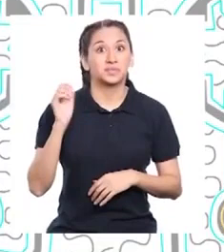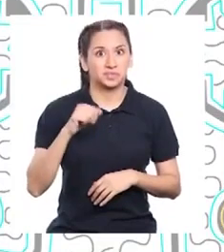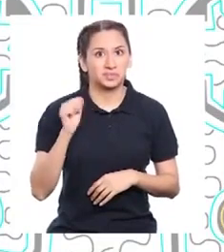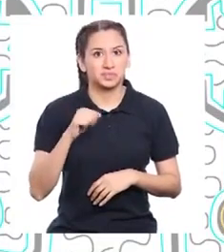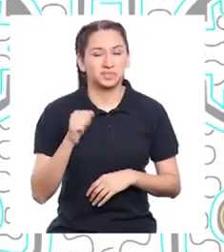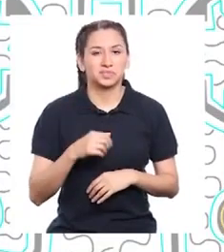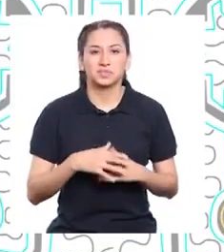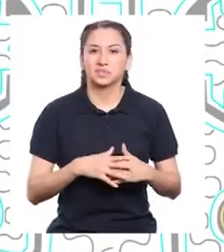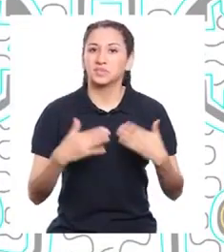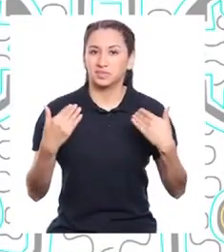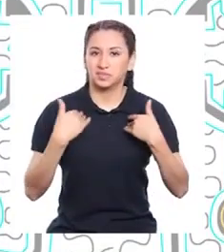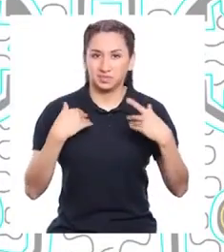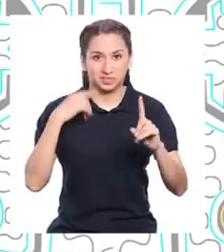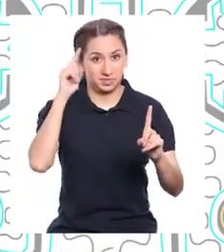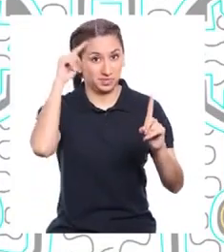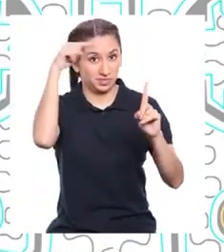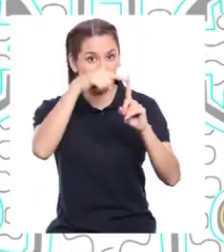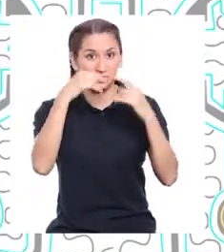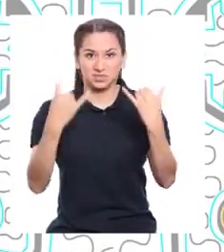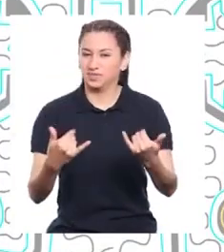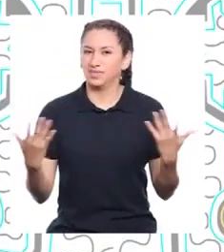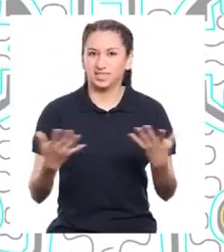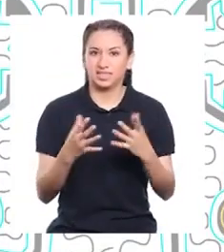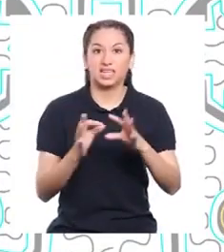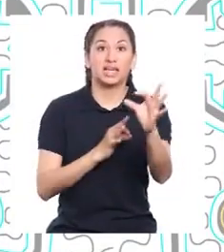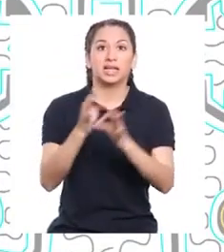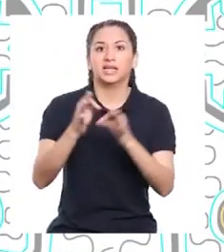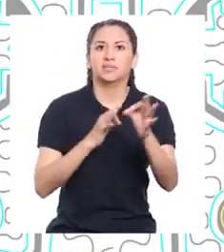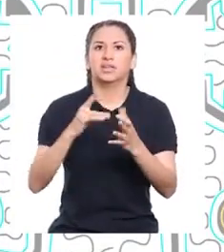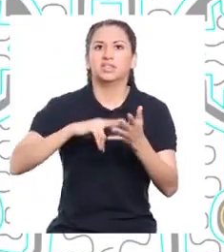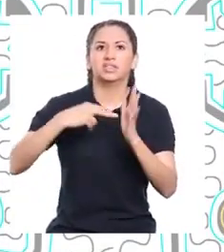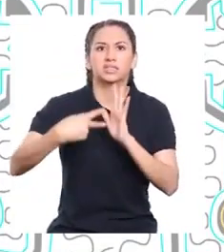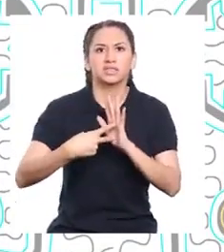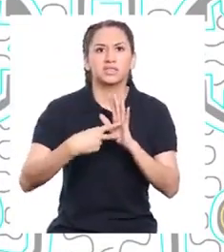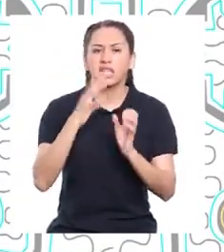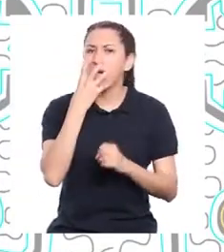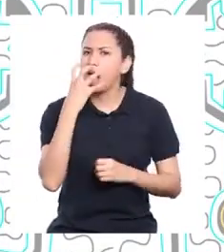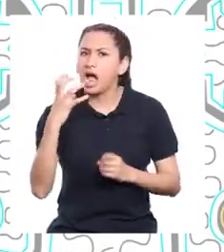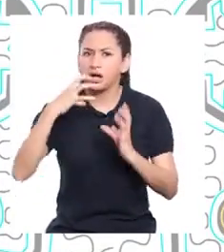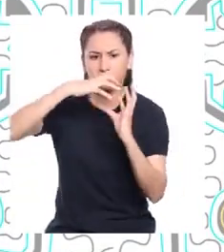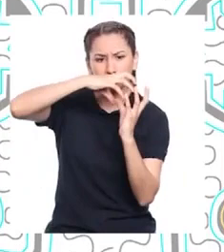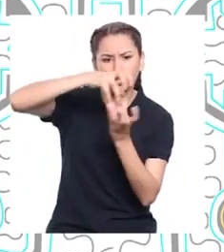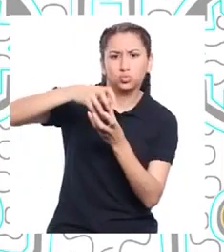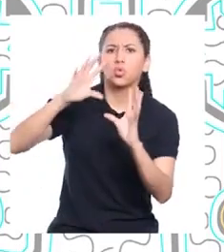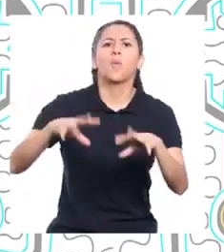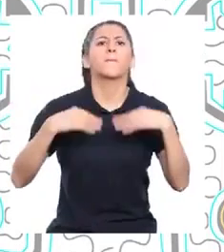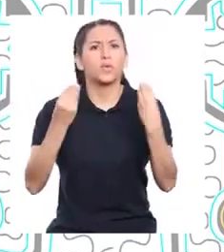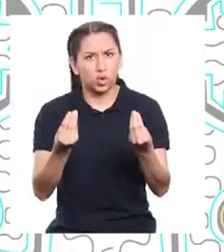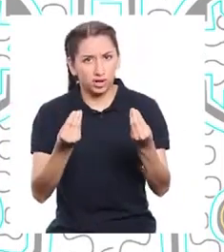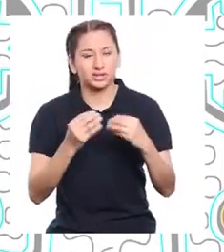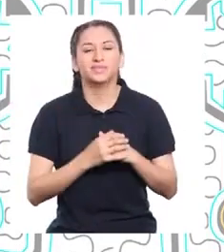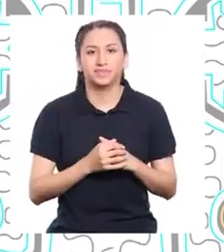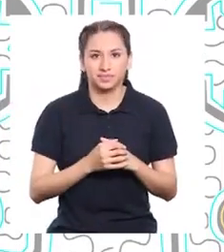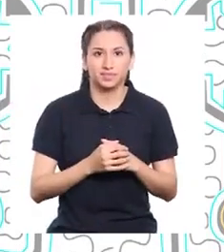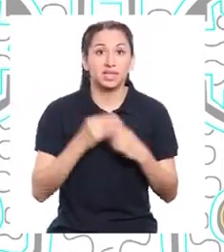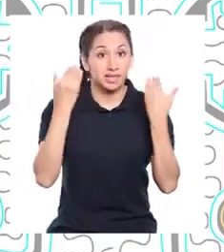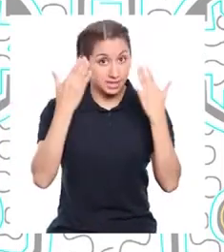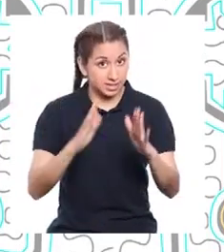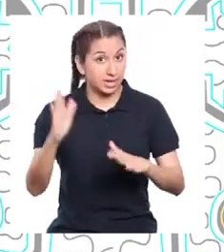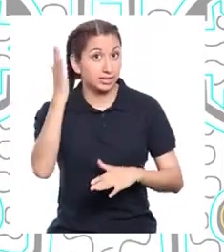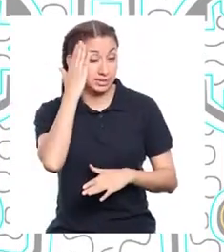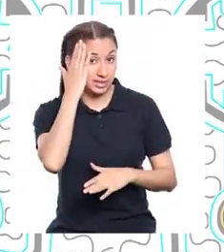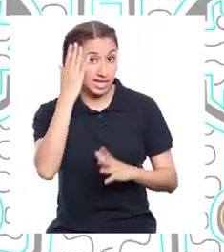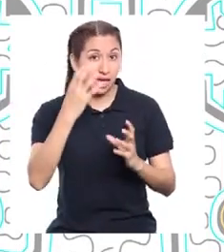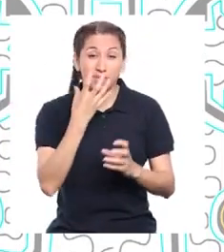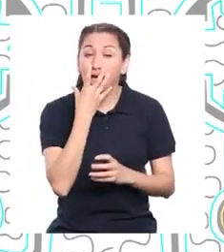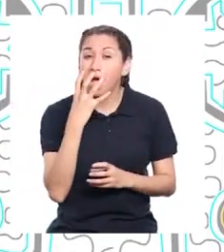¡Claro que sí! Y tenemos el propósito de explicar qué es el calentamiento global y por qué ocurre. Ya sabemos que